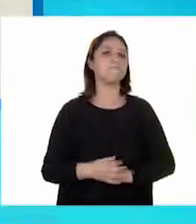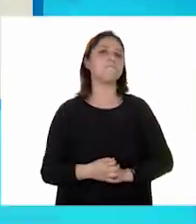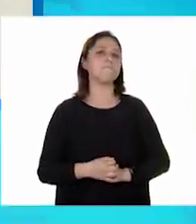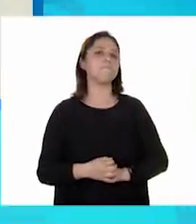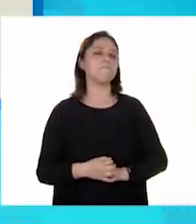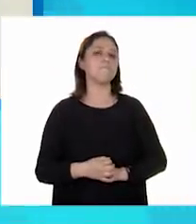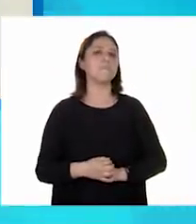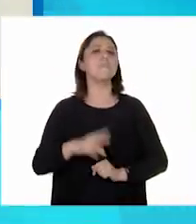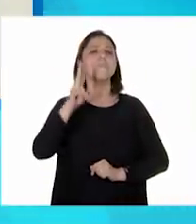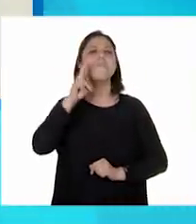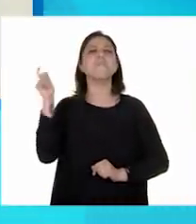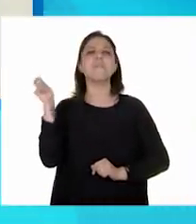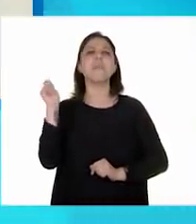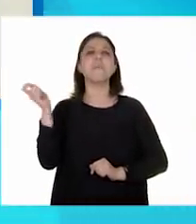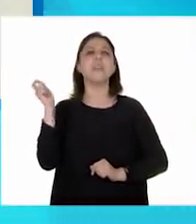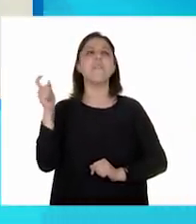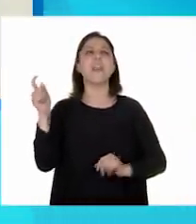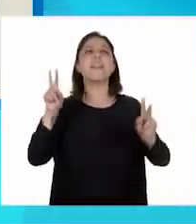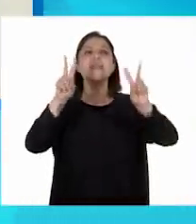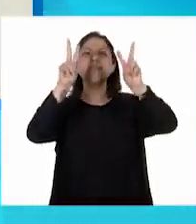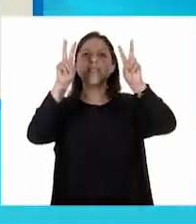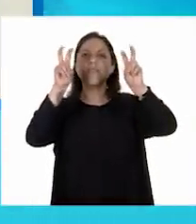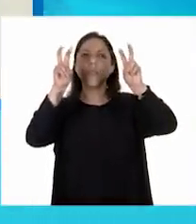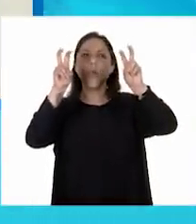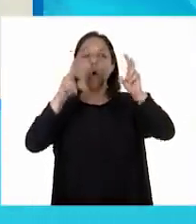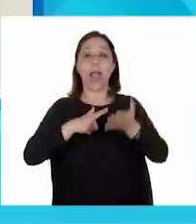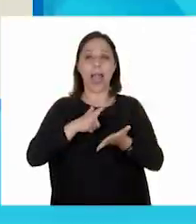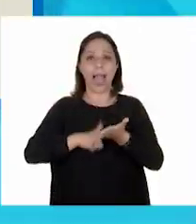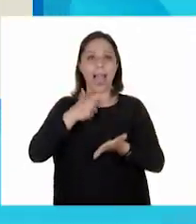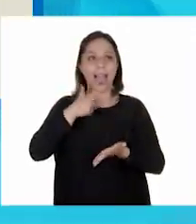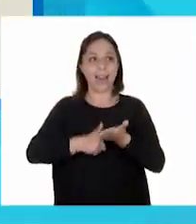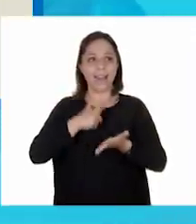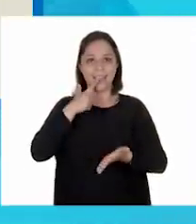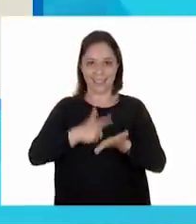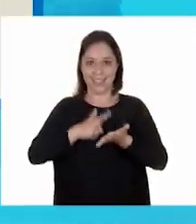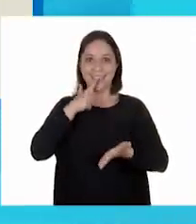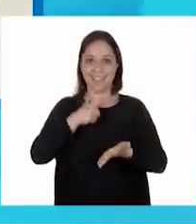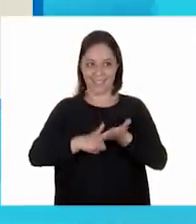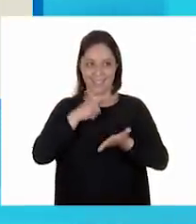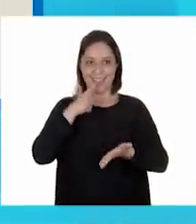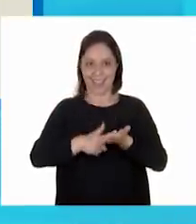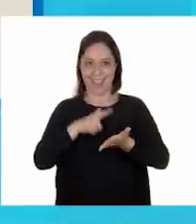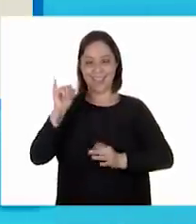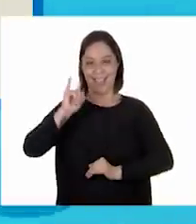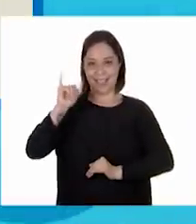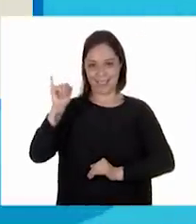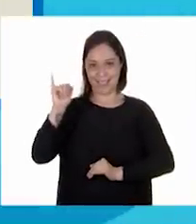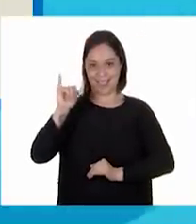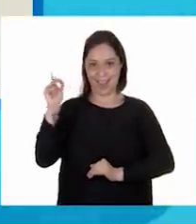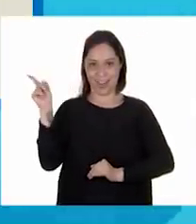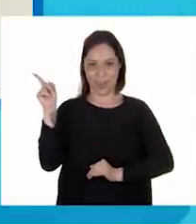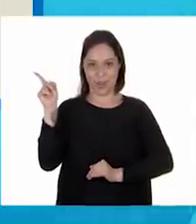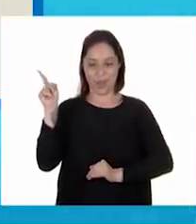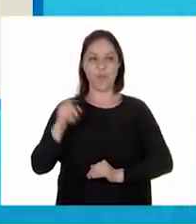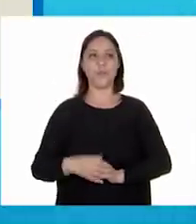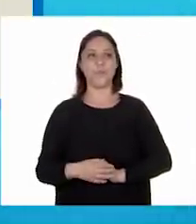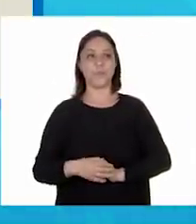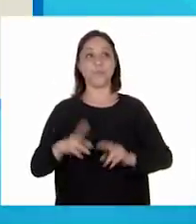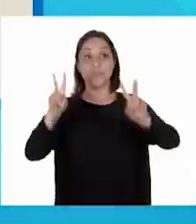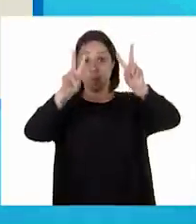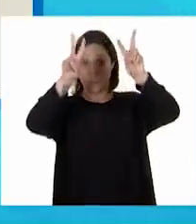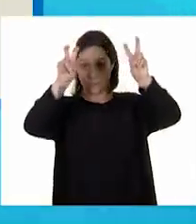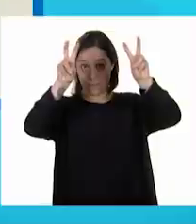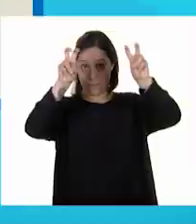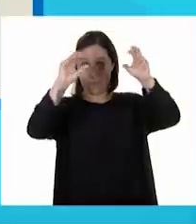resaltar aquí, Oscar? Título. Cajeta es la imagen que tenemos del lado izquierdo. Excelente. Está el título,